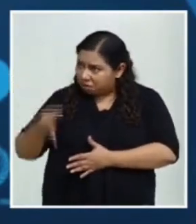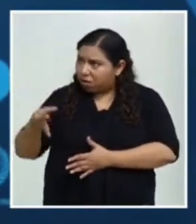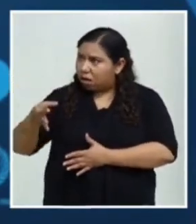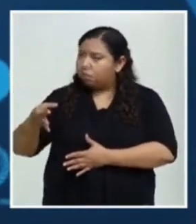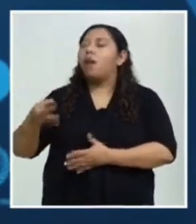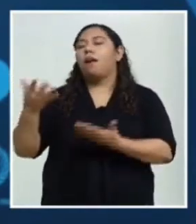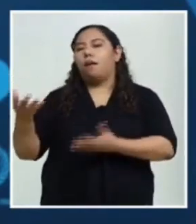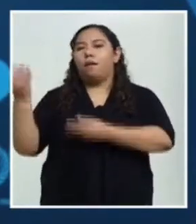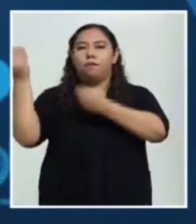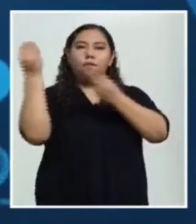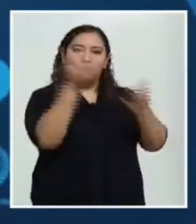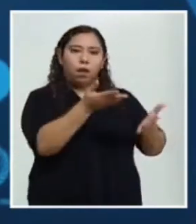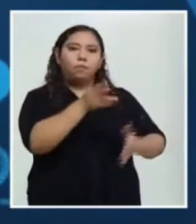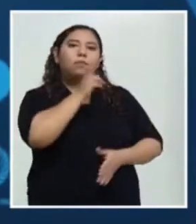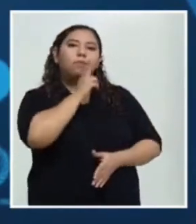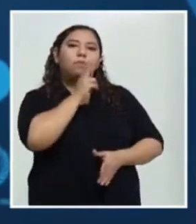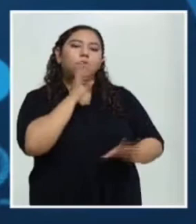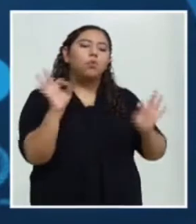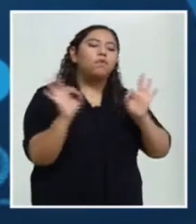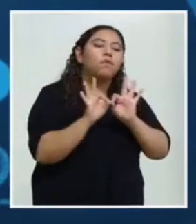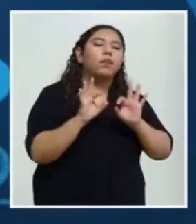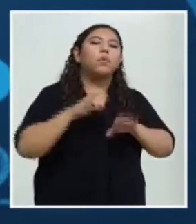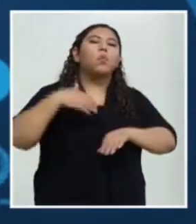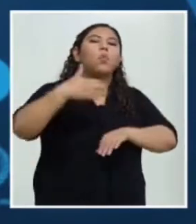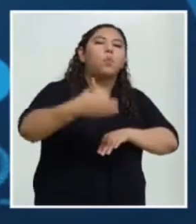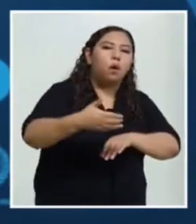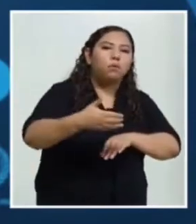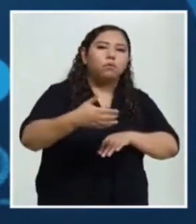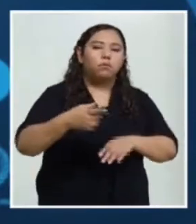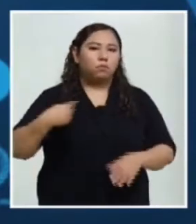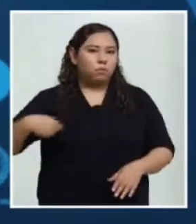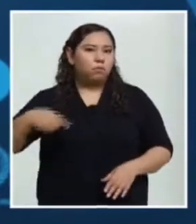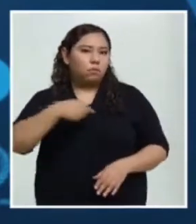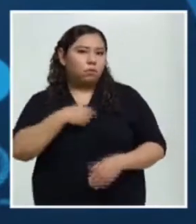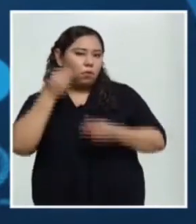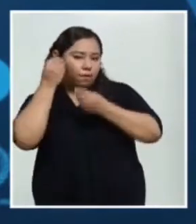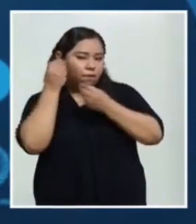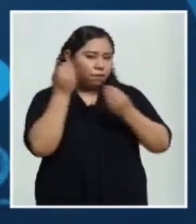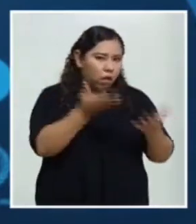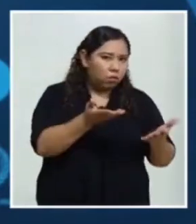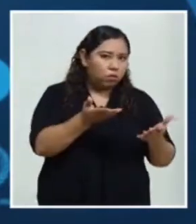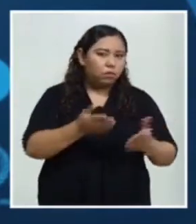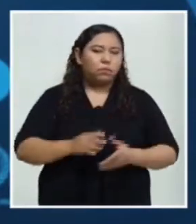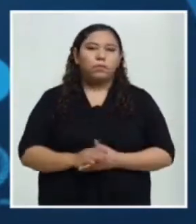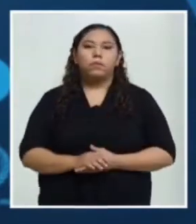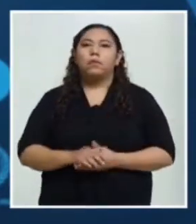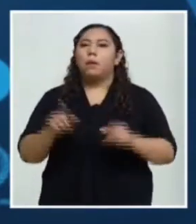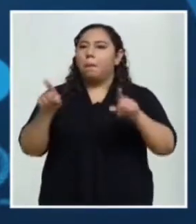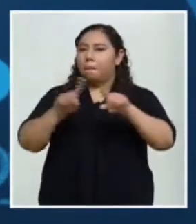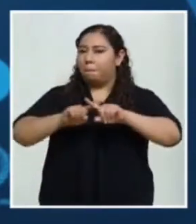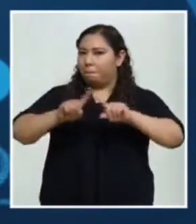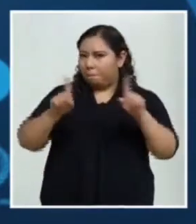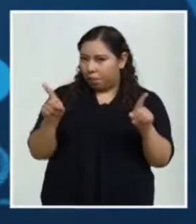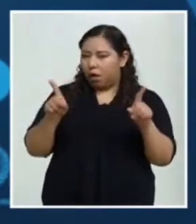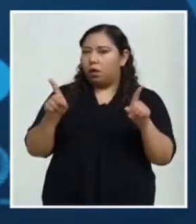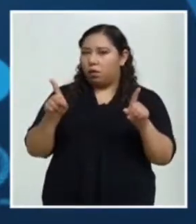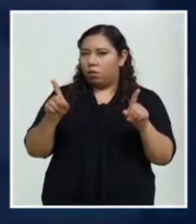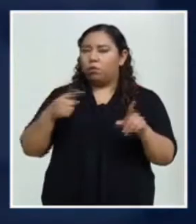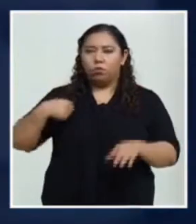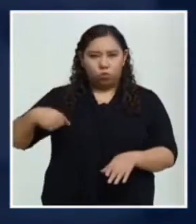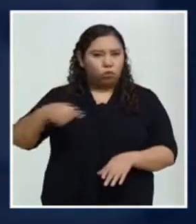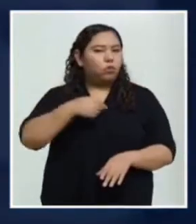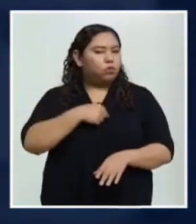eso está garantizado. Incluso con los vuelos que van a salir, etc. Pero van a llegar en marzo con toda seguridad.